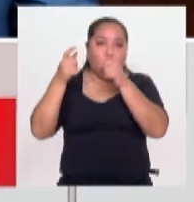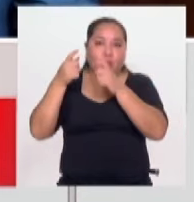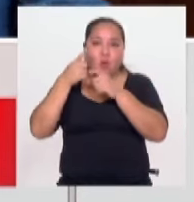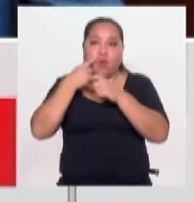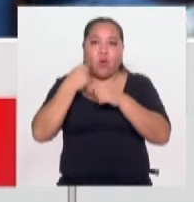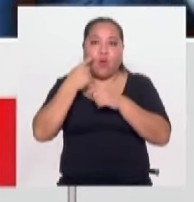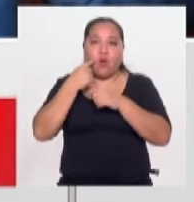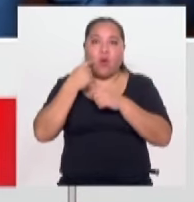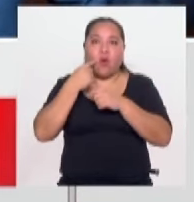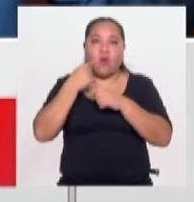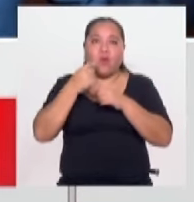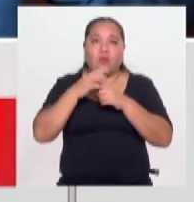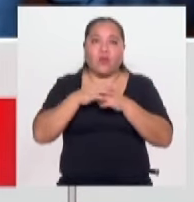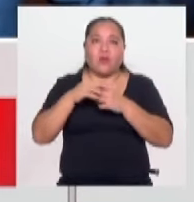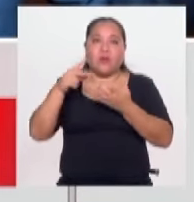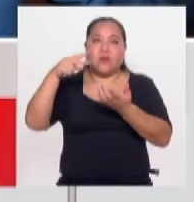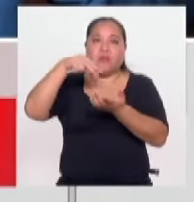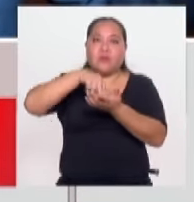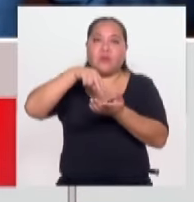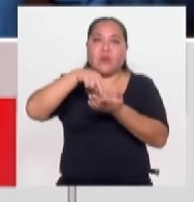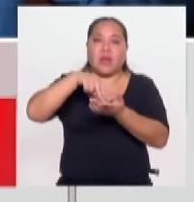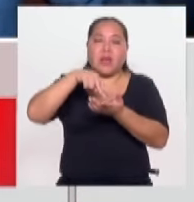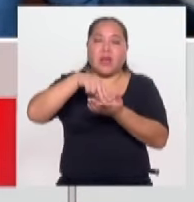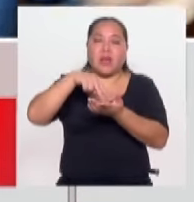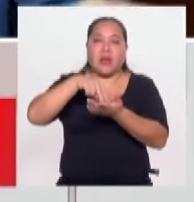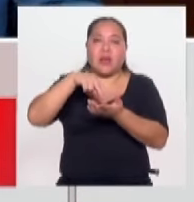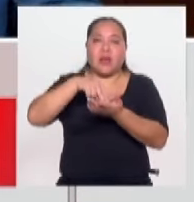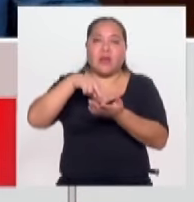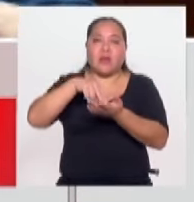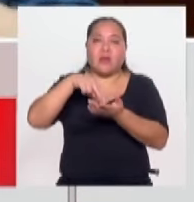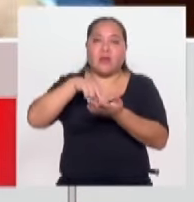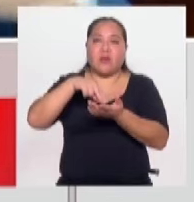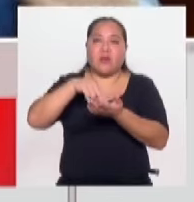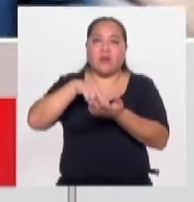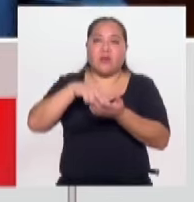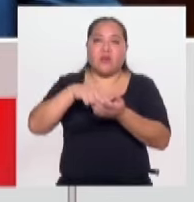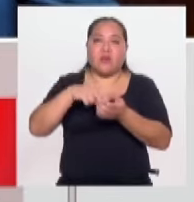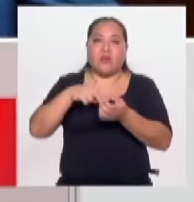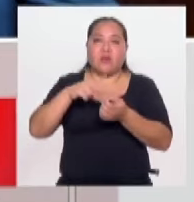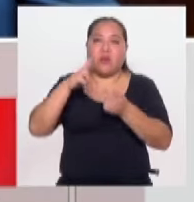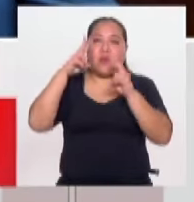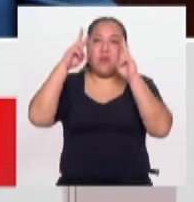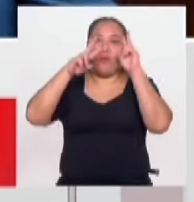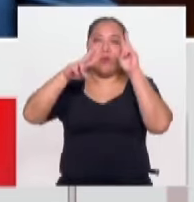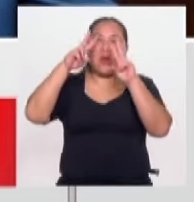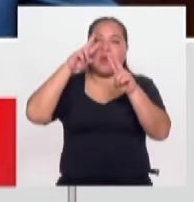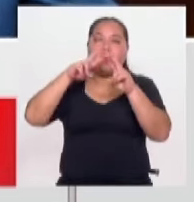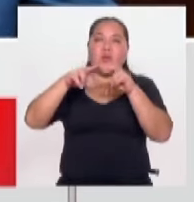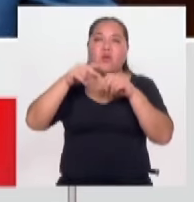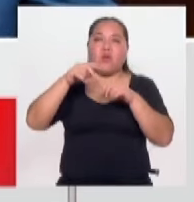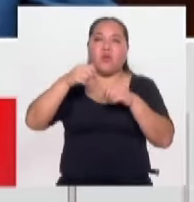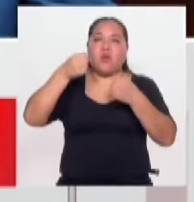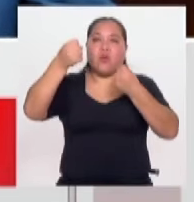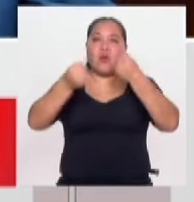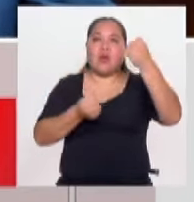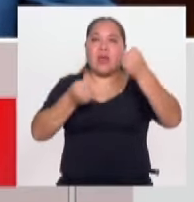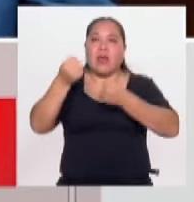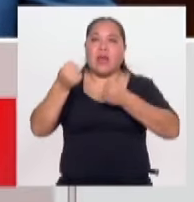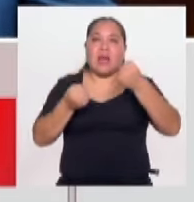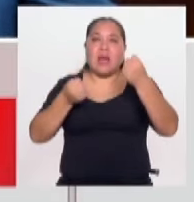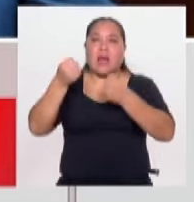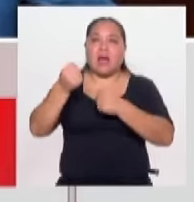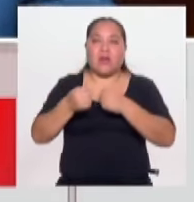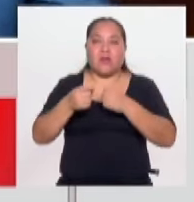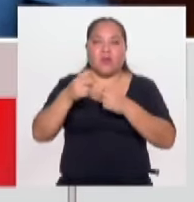hombre de seguridad parado en la puerta de un comercio, de un grifo, y ve un carro sospechoso, a través del